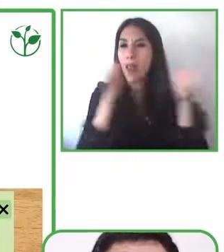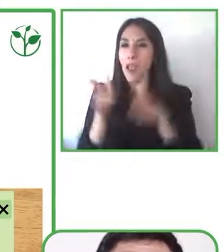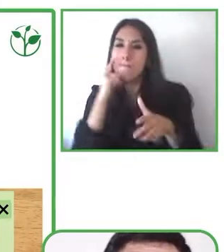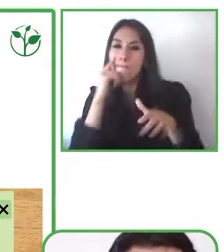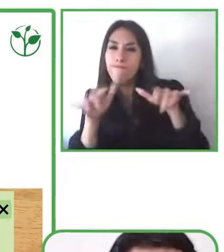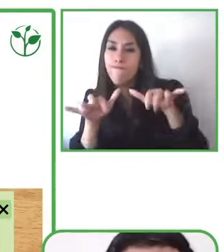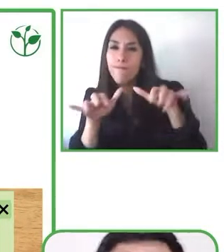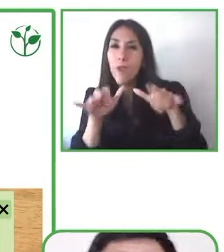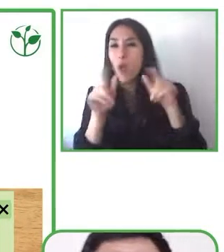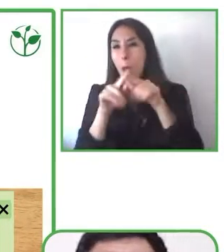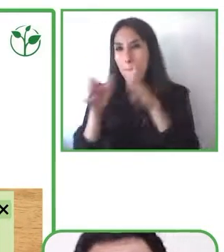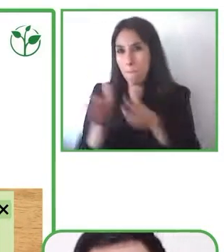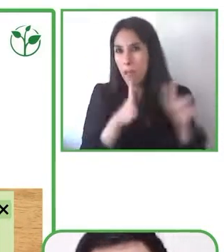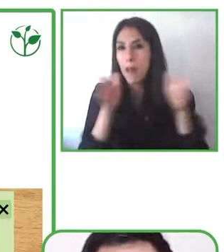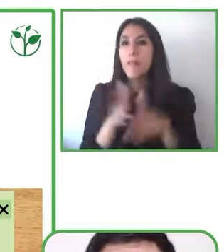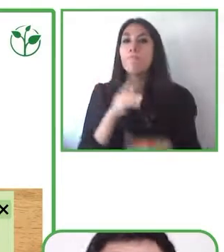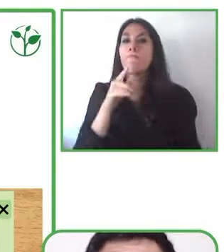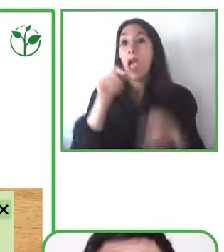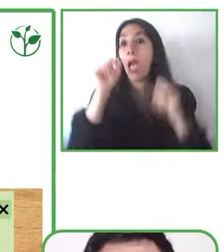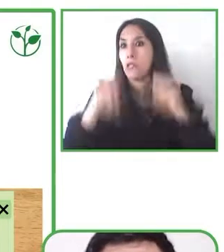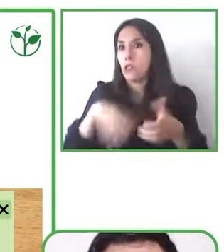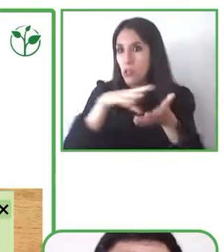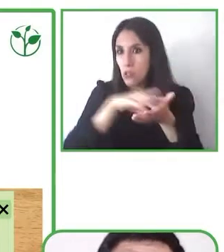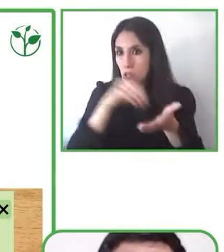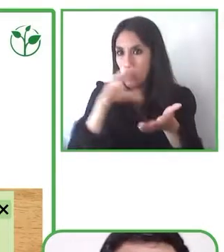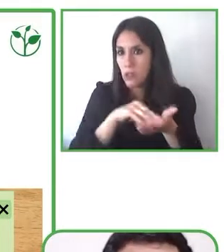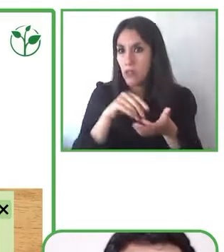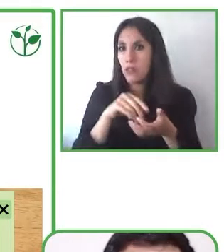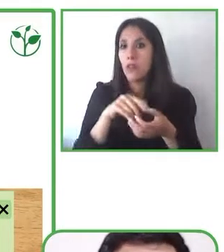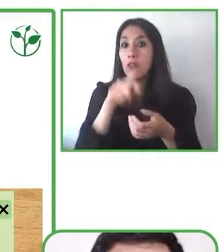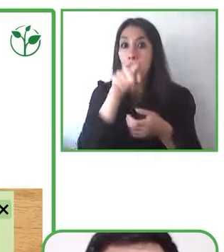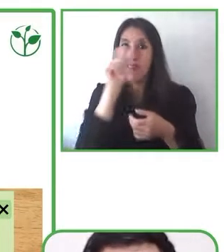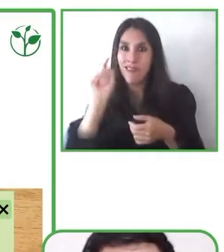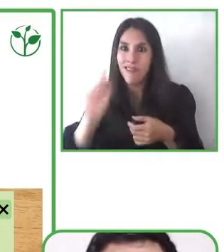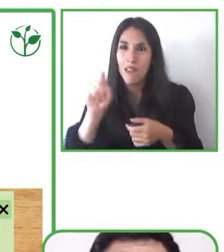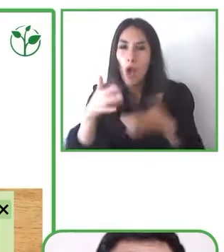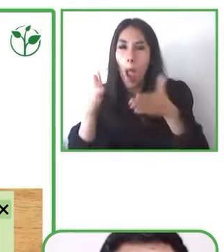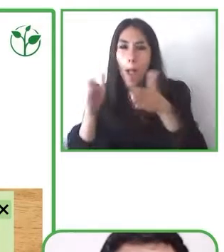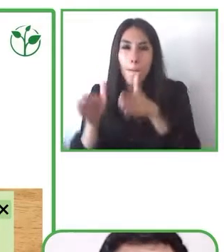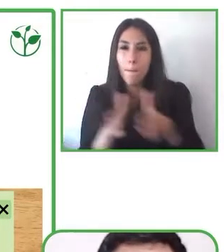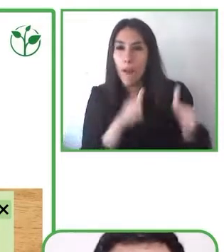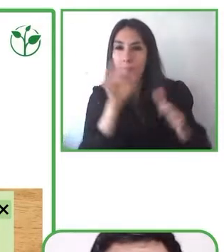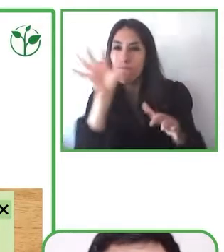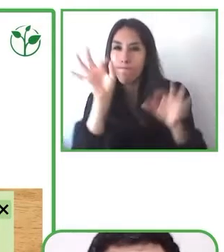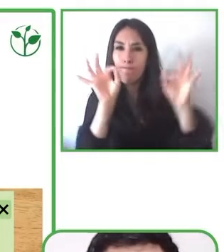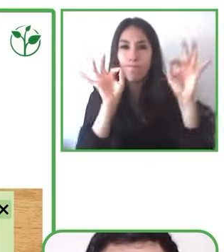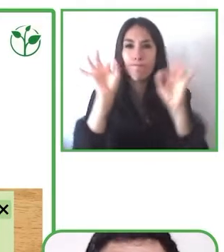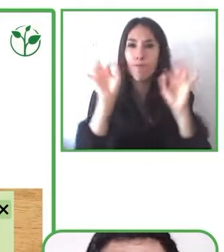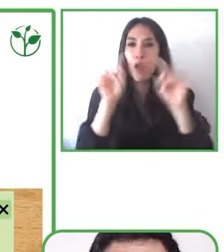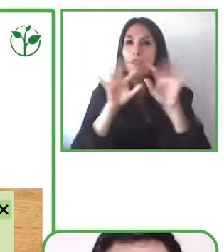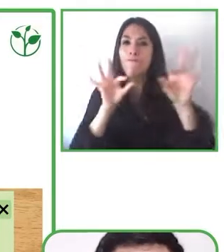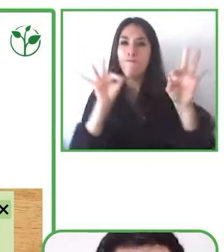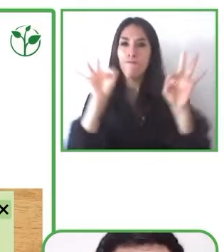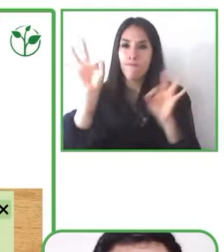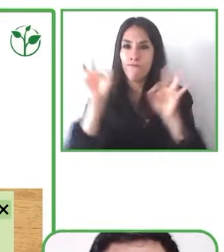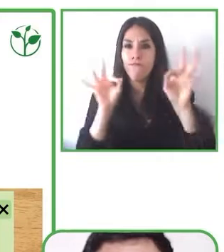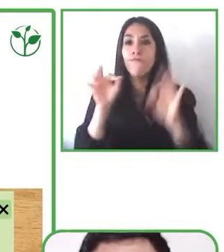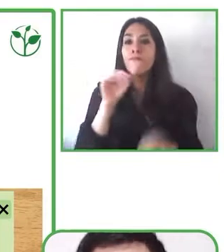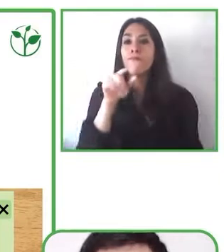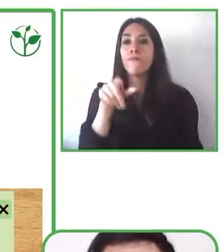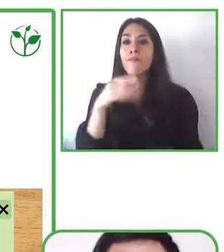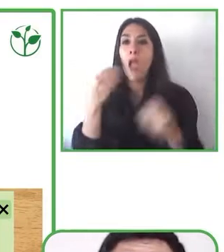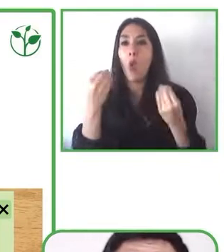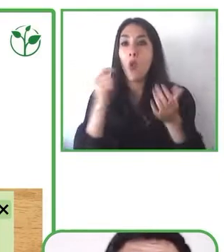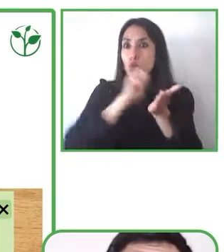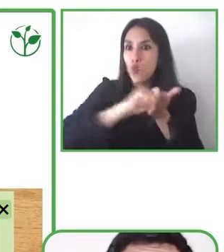palabras o vocabulario semánticamente relacionado con ese mundo, como por ejemplo el parque, el teatro,